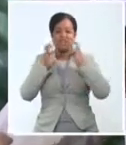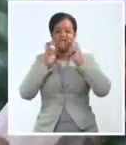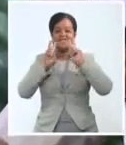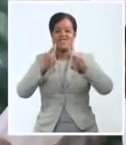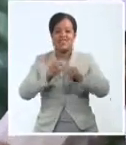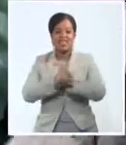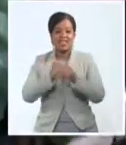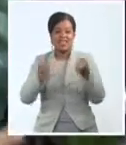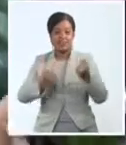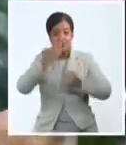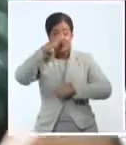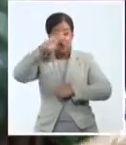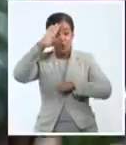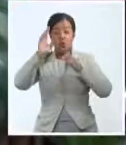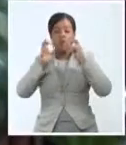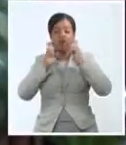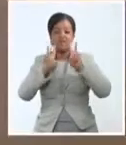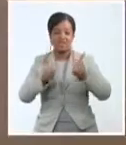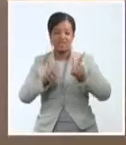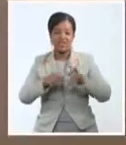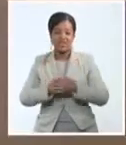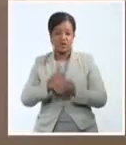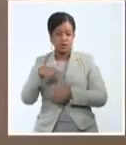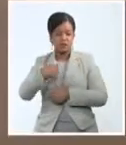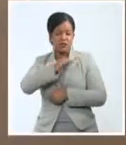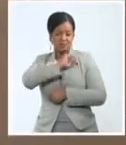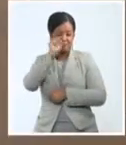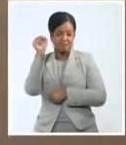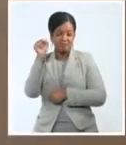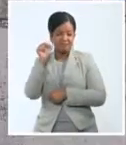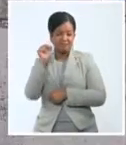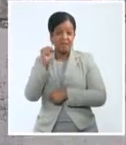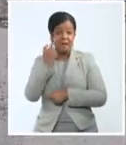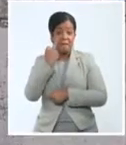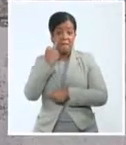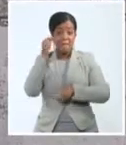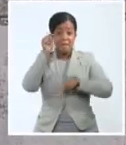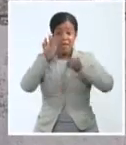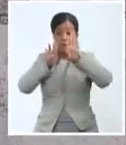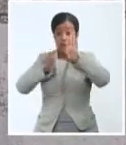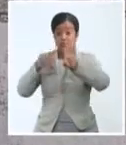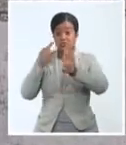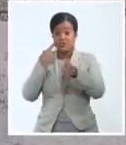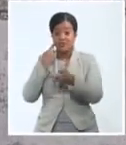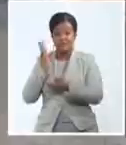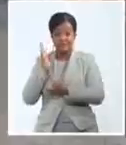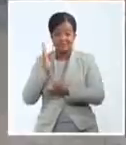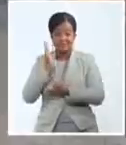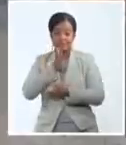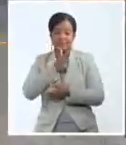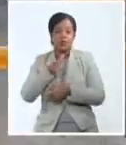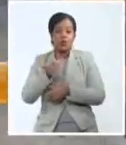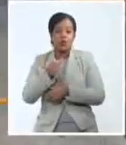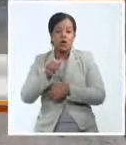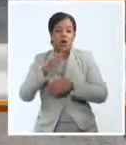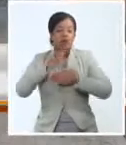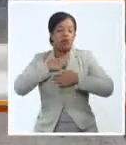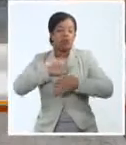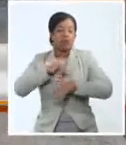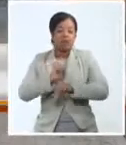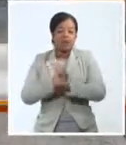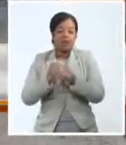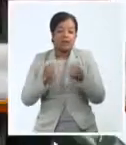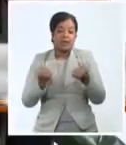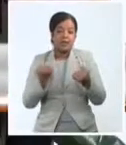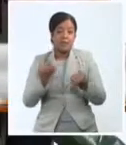la de Cuba viva, venceremos. La Bienal es un espacio de libertad, consideró el viceministro de Cultura,